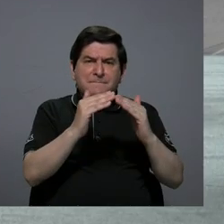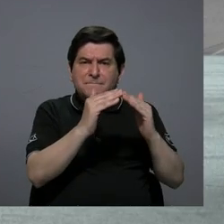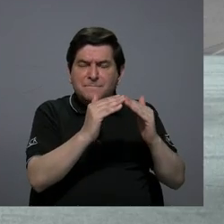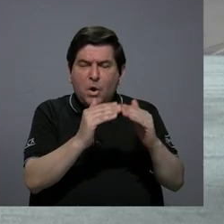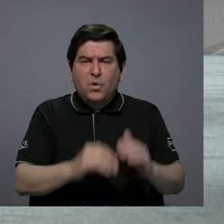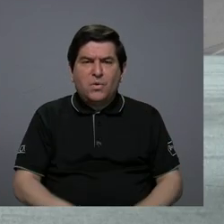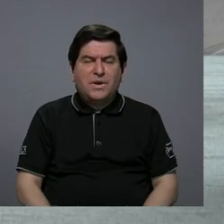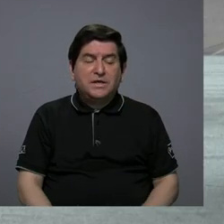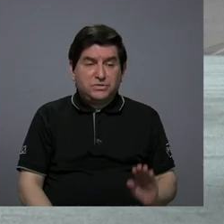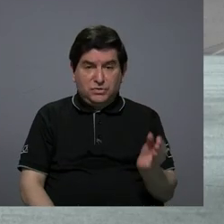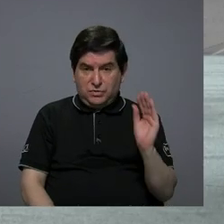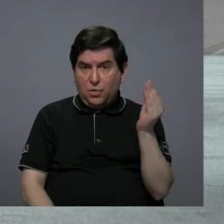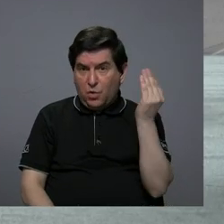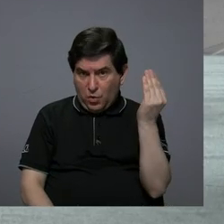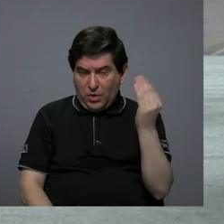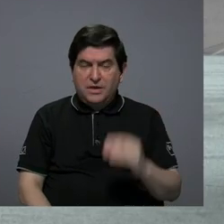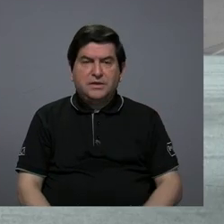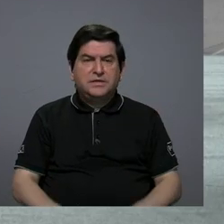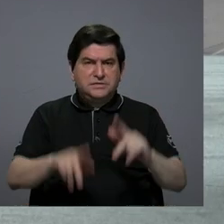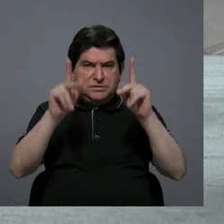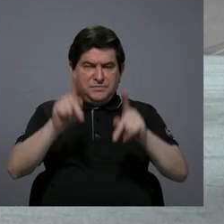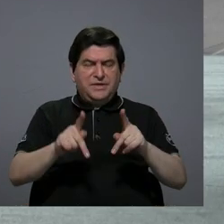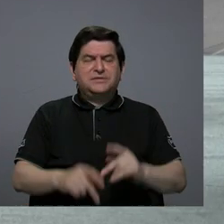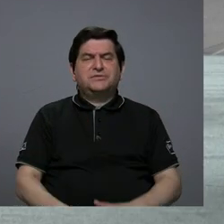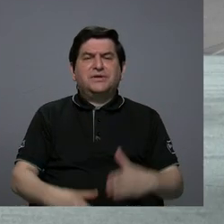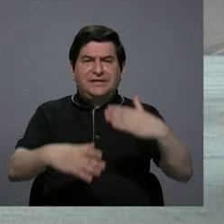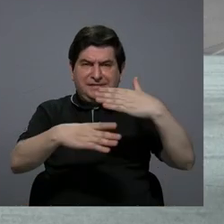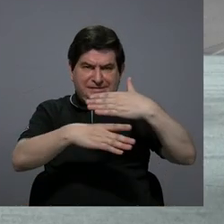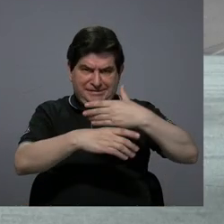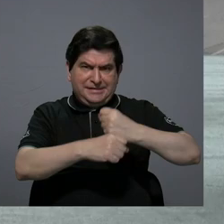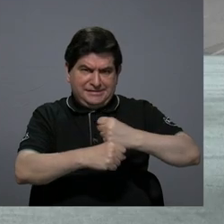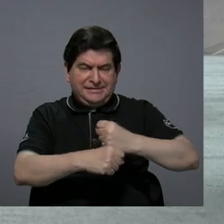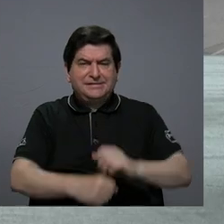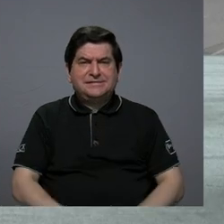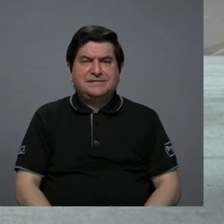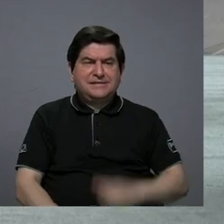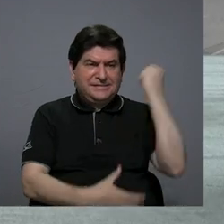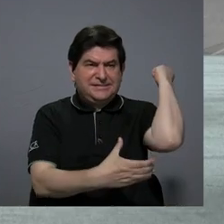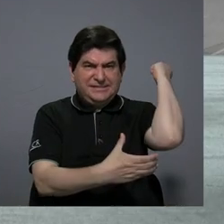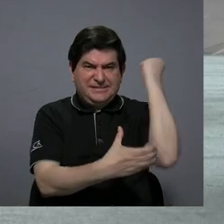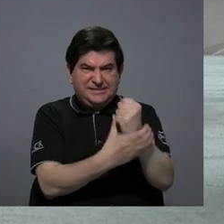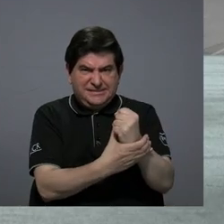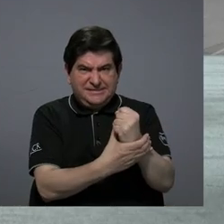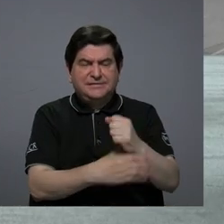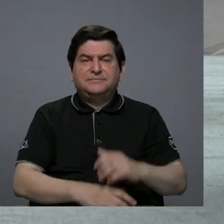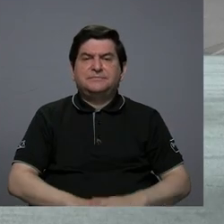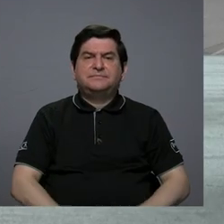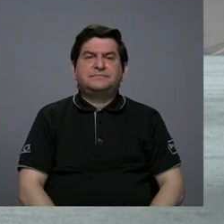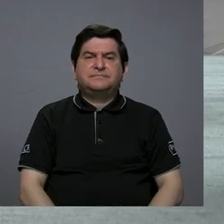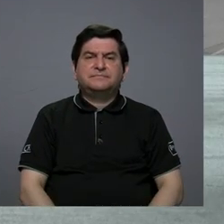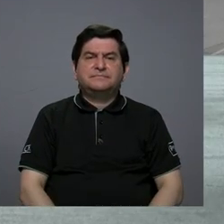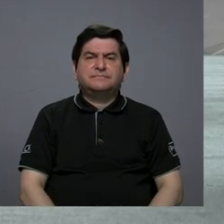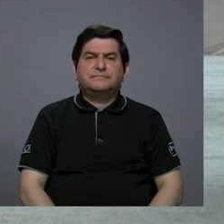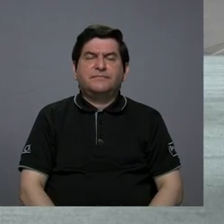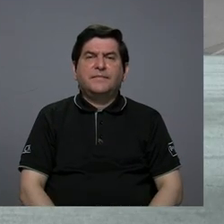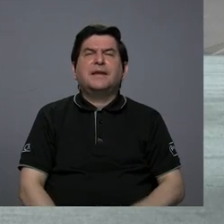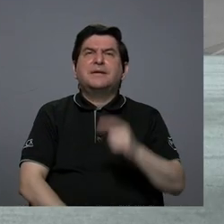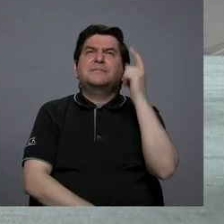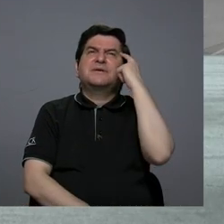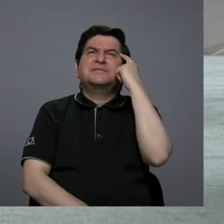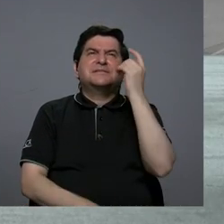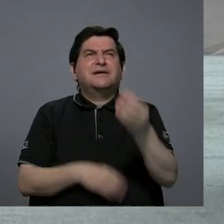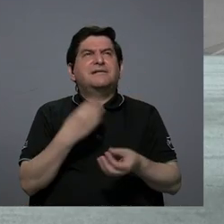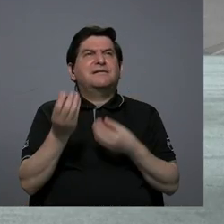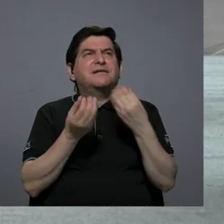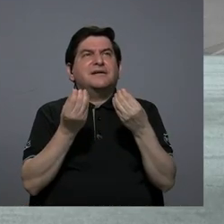juveniles, con gente que comete asesinatos. ¿Qué hacer? En